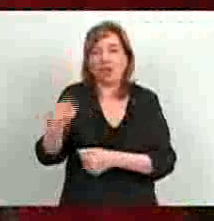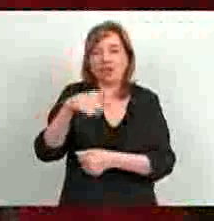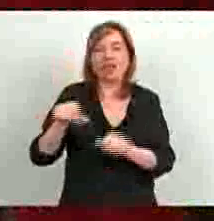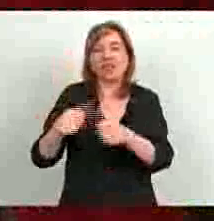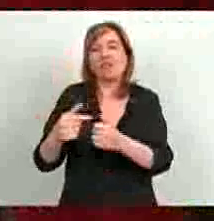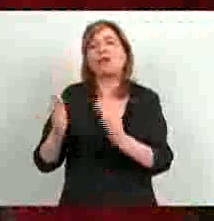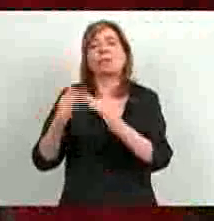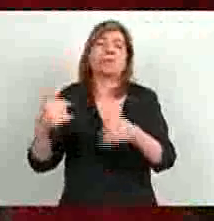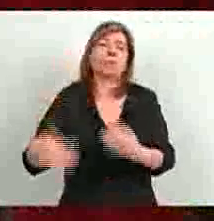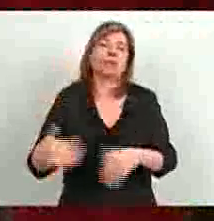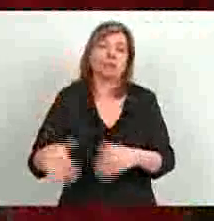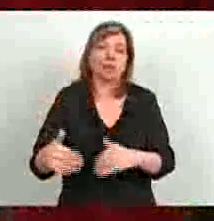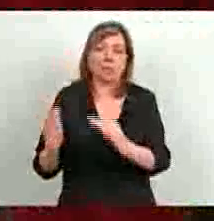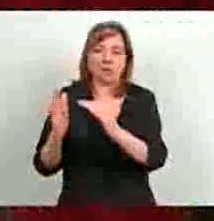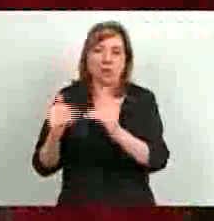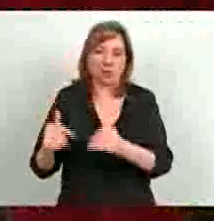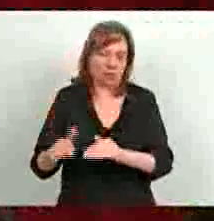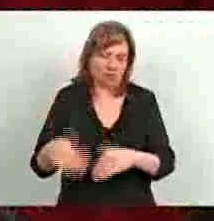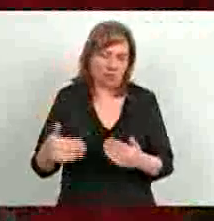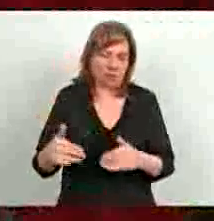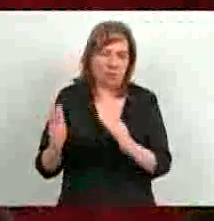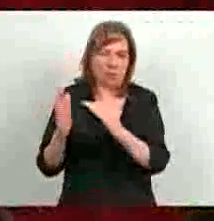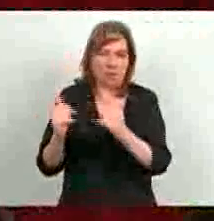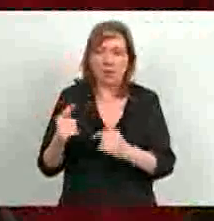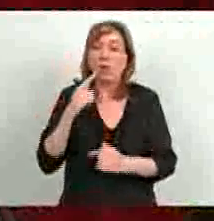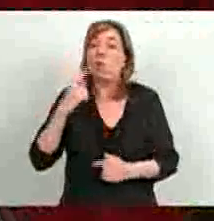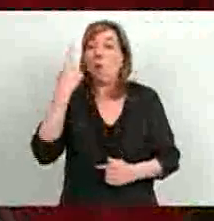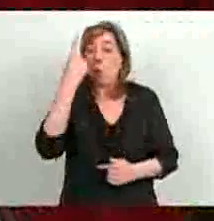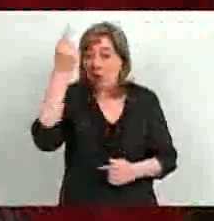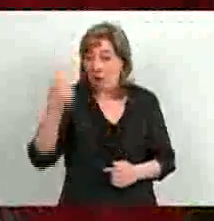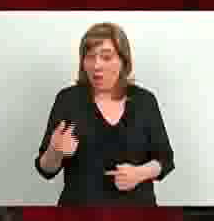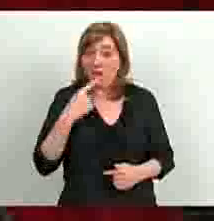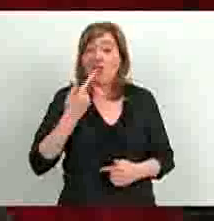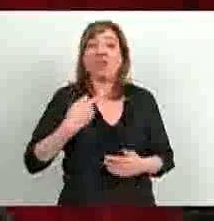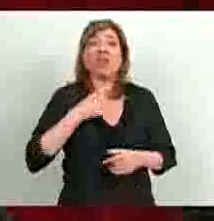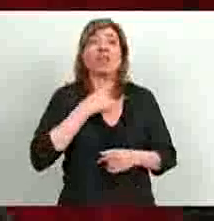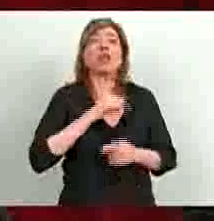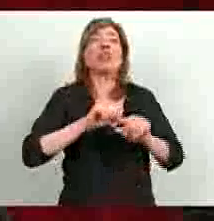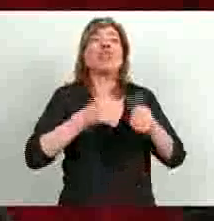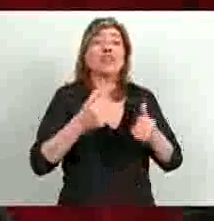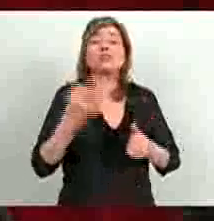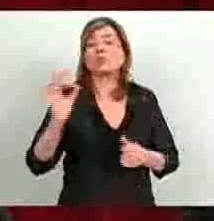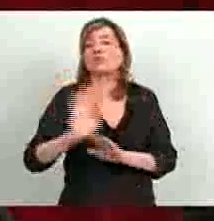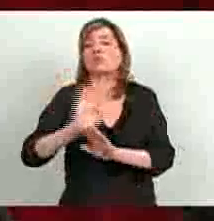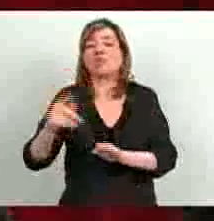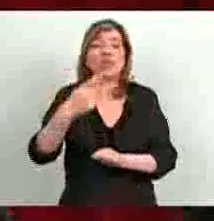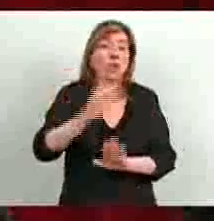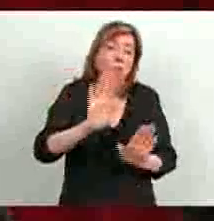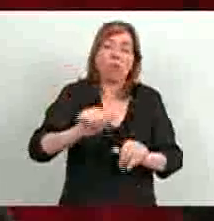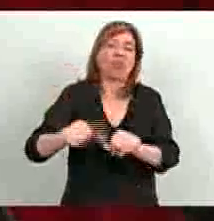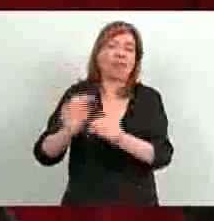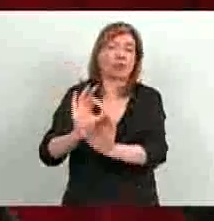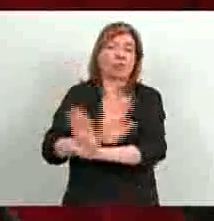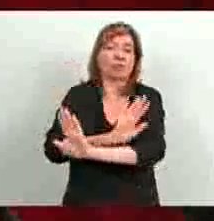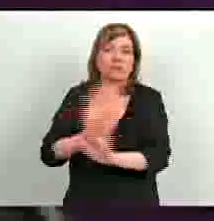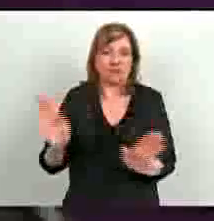Se simplifica el juicio de divorcio bastando la voluntad de uno o solo de los cónyuges sin necesidad de expresar mutuo acuerdo el